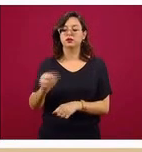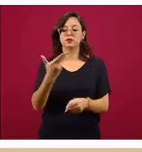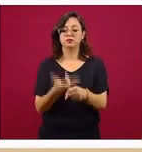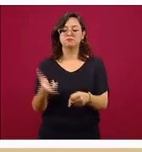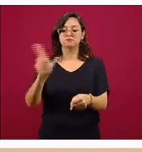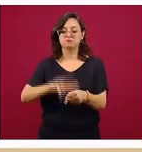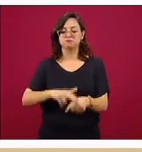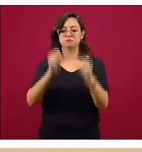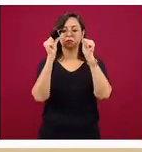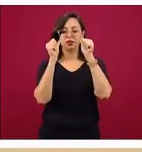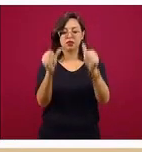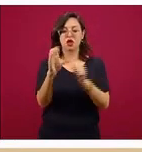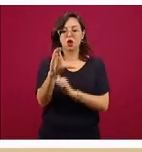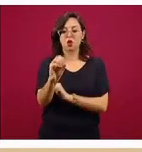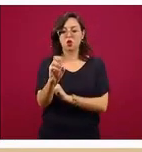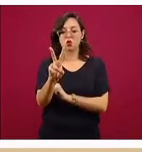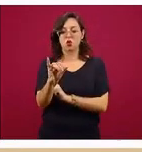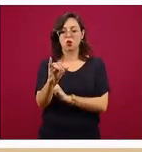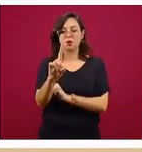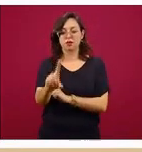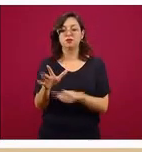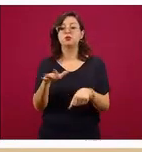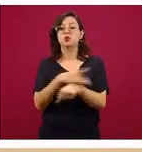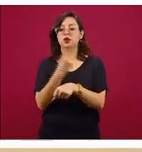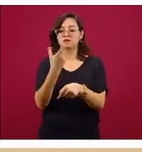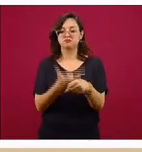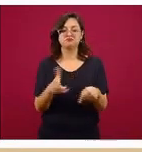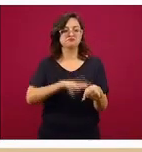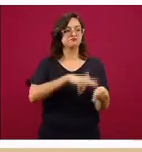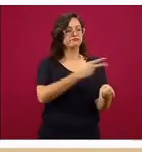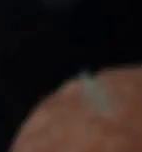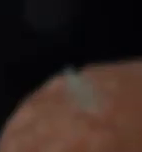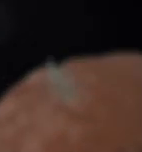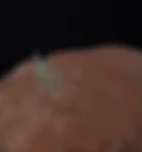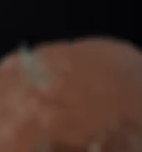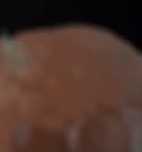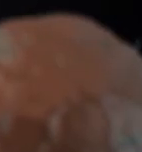hospitales COVID por la reconversión hospitalaria.